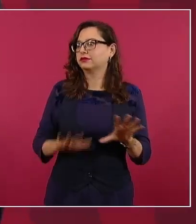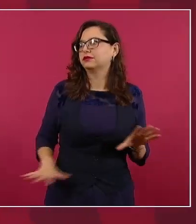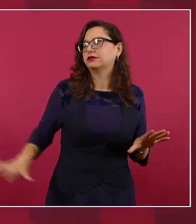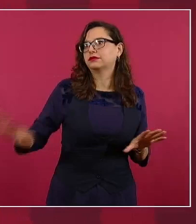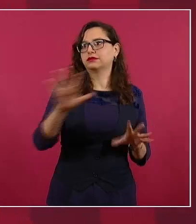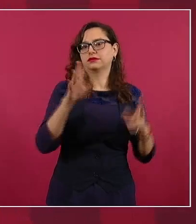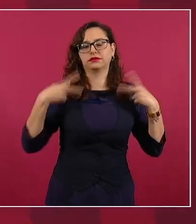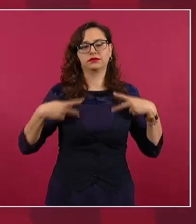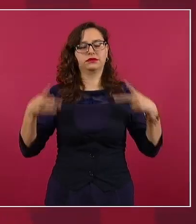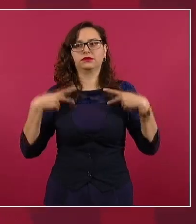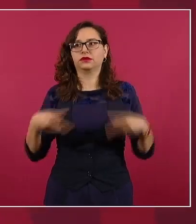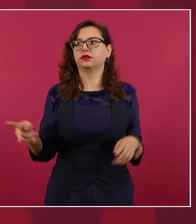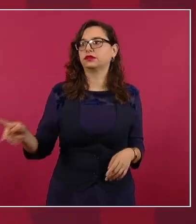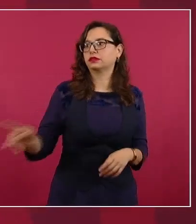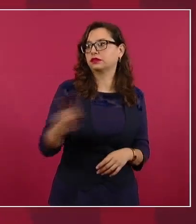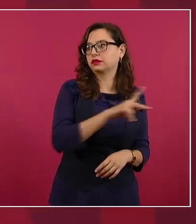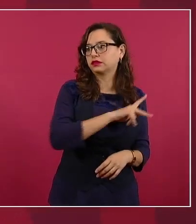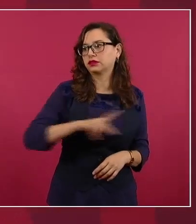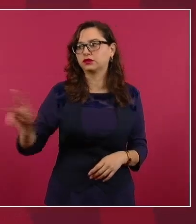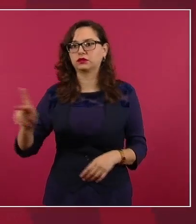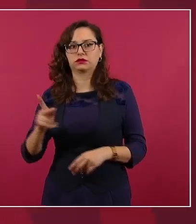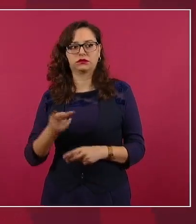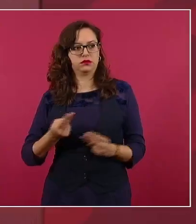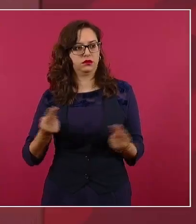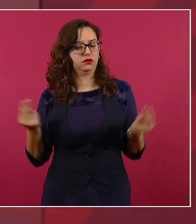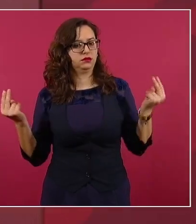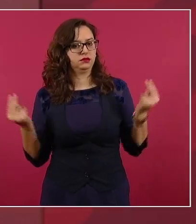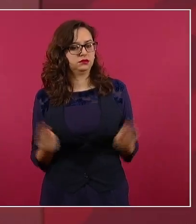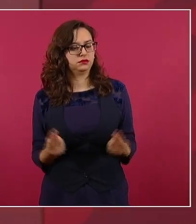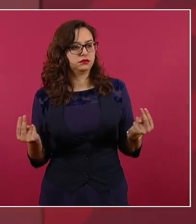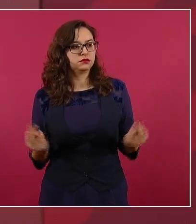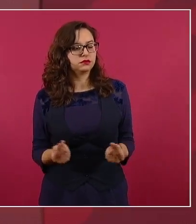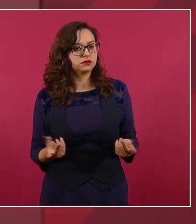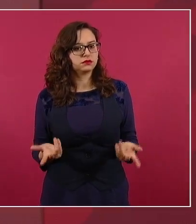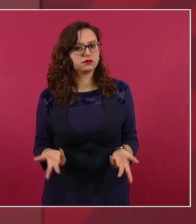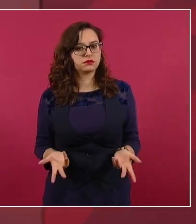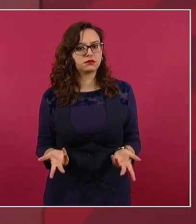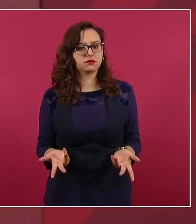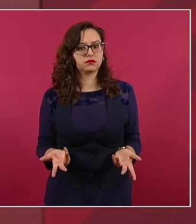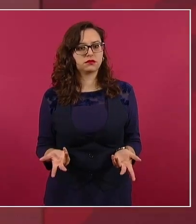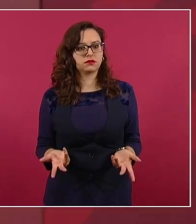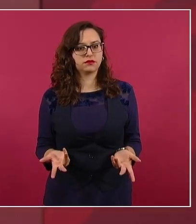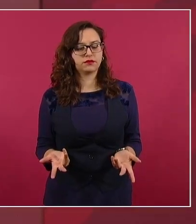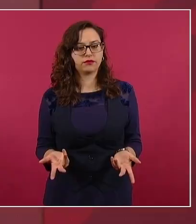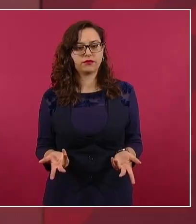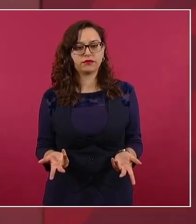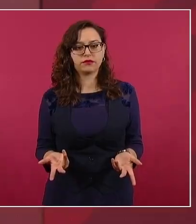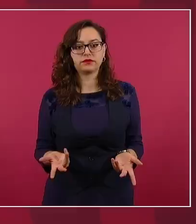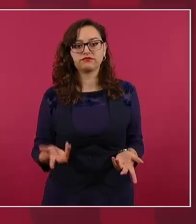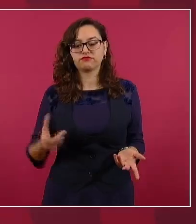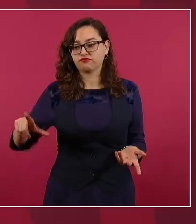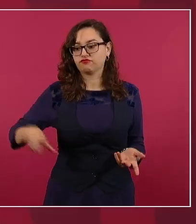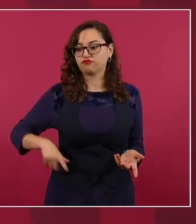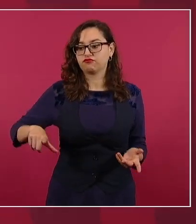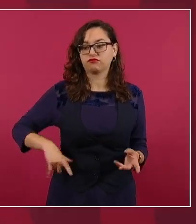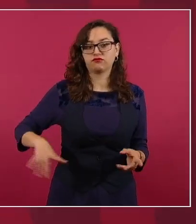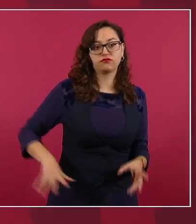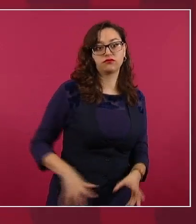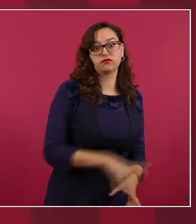estatista, es que el Estado cumpla